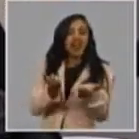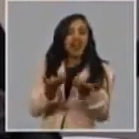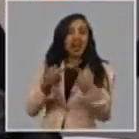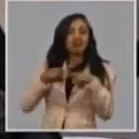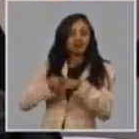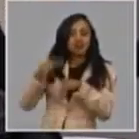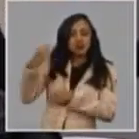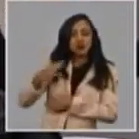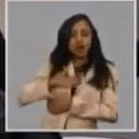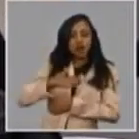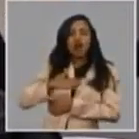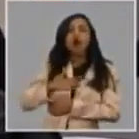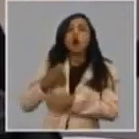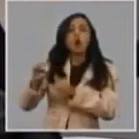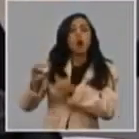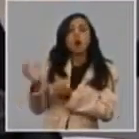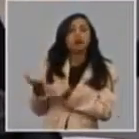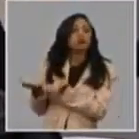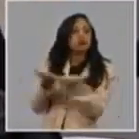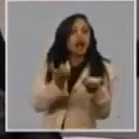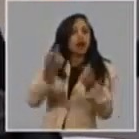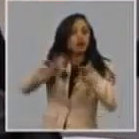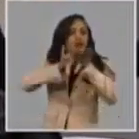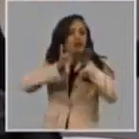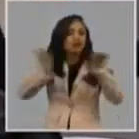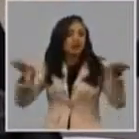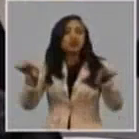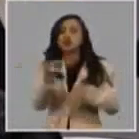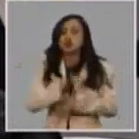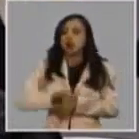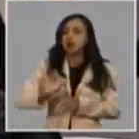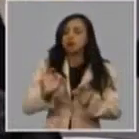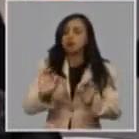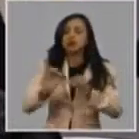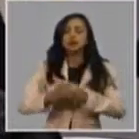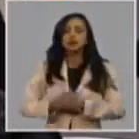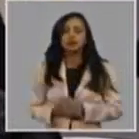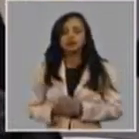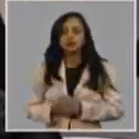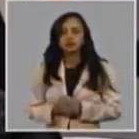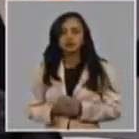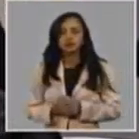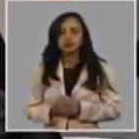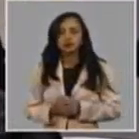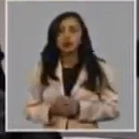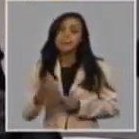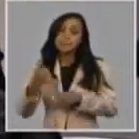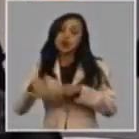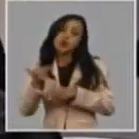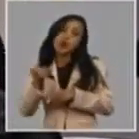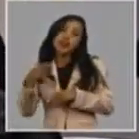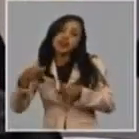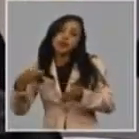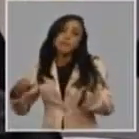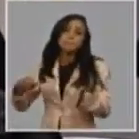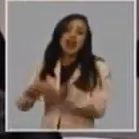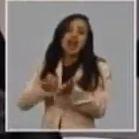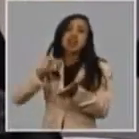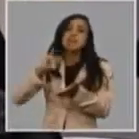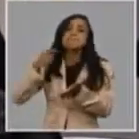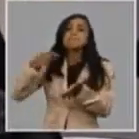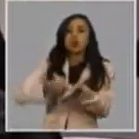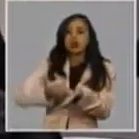personas naturales que en los últimos meses han importado estos sistemas y que por supuesto pagan un impuesto en correspondencia con lo que está